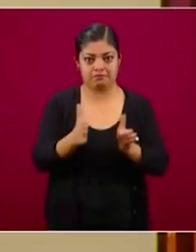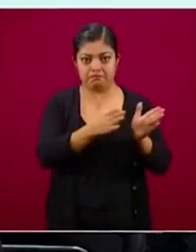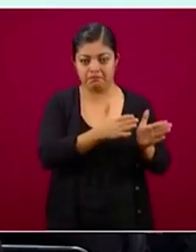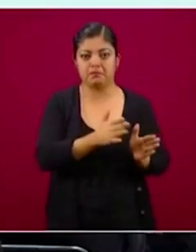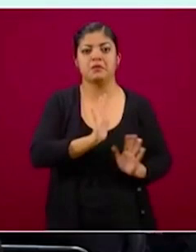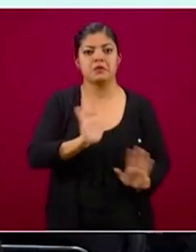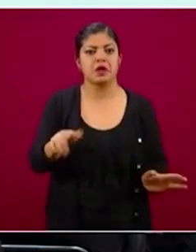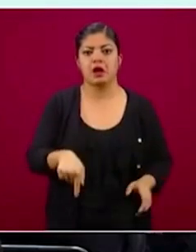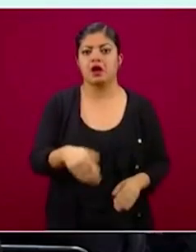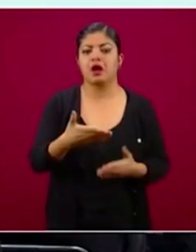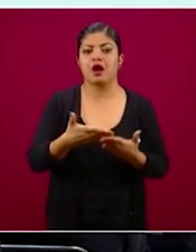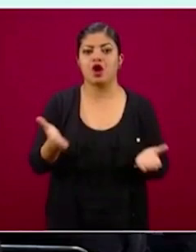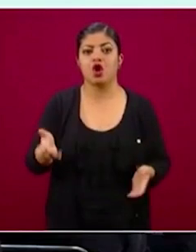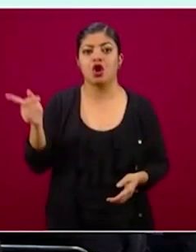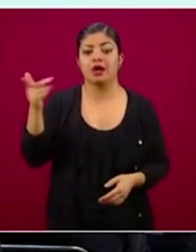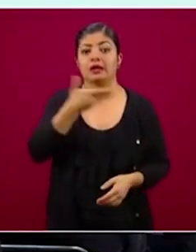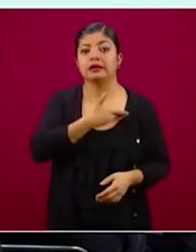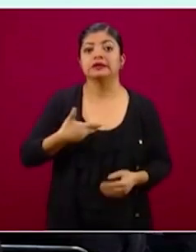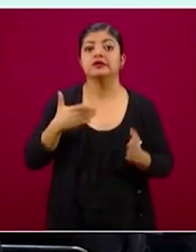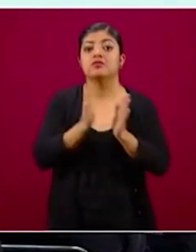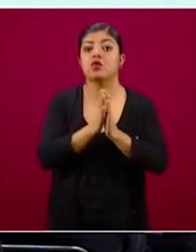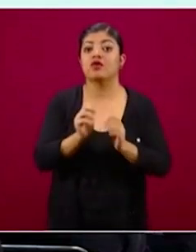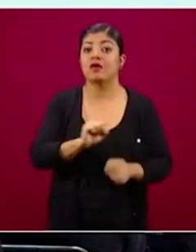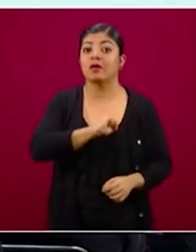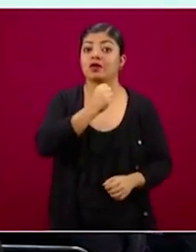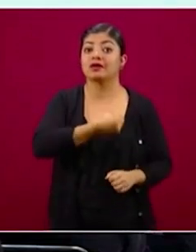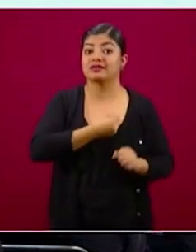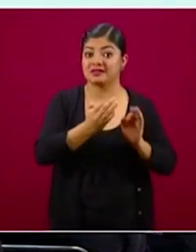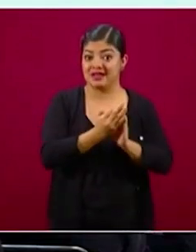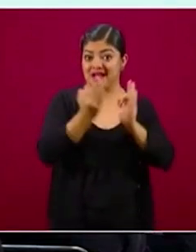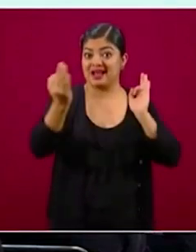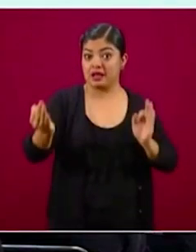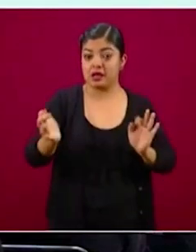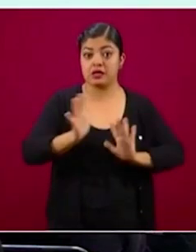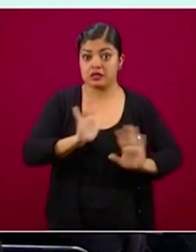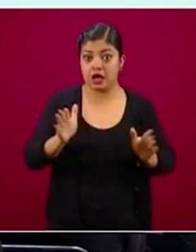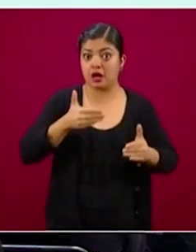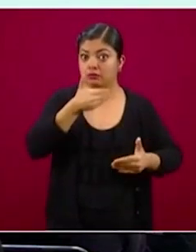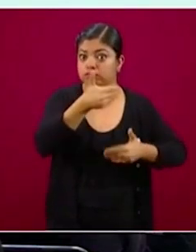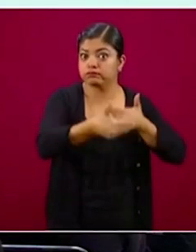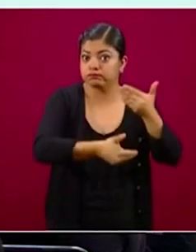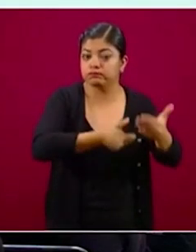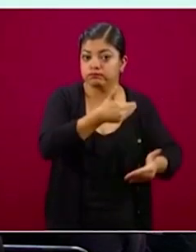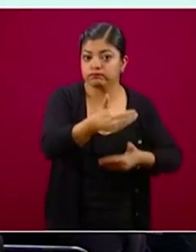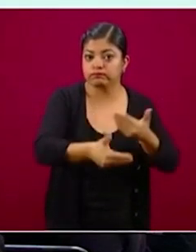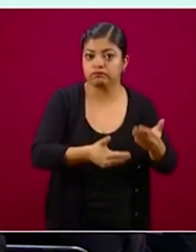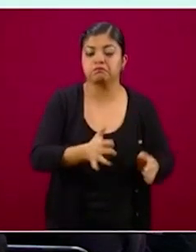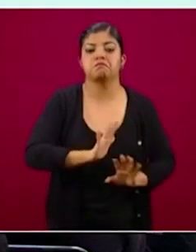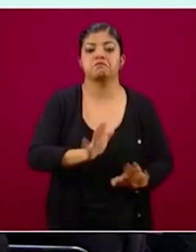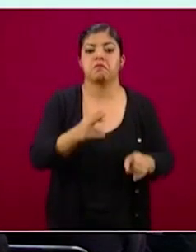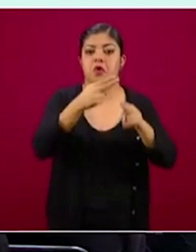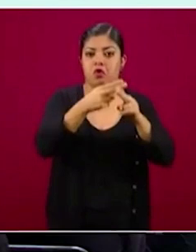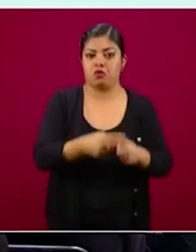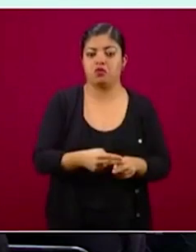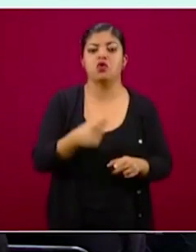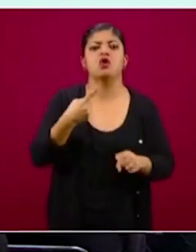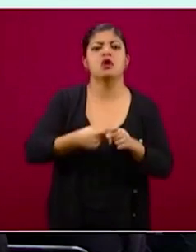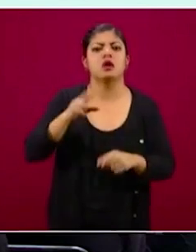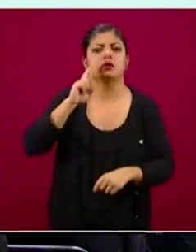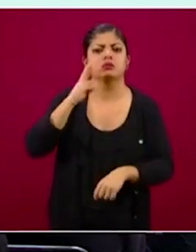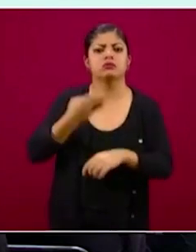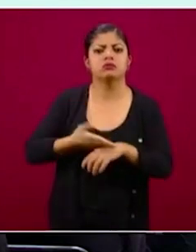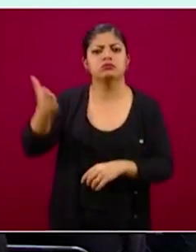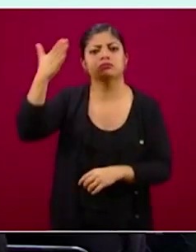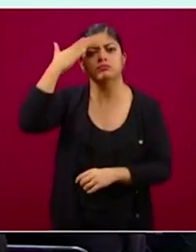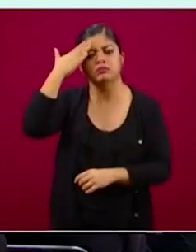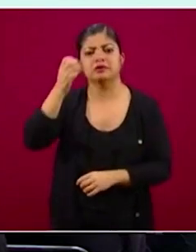esta encomienda que nos hizo el presidente en sana distancia, haciendo todo el protocolo marcado desde la Secretaría de Salud.